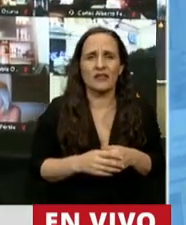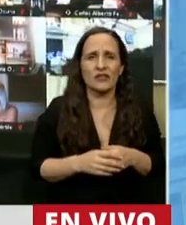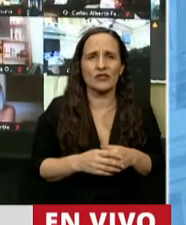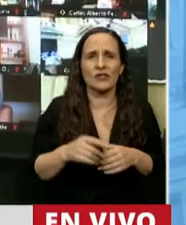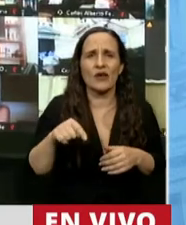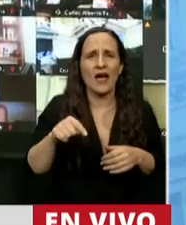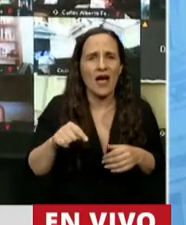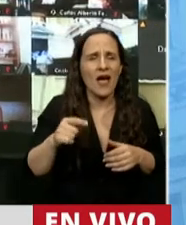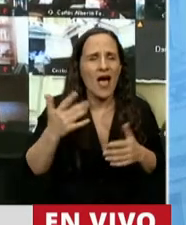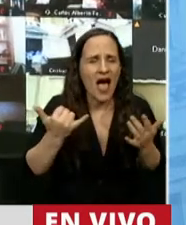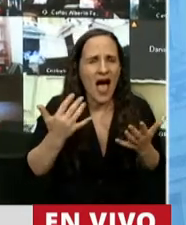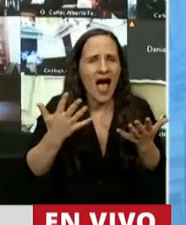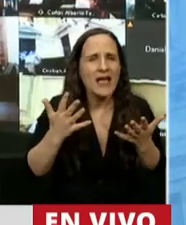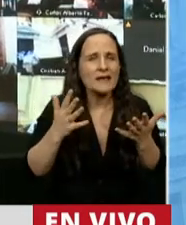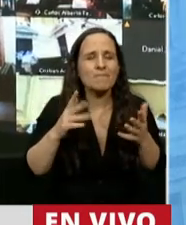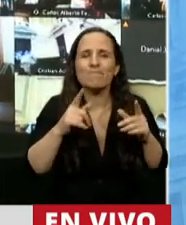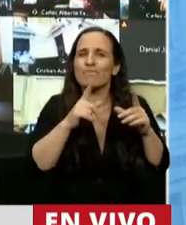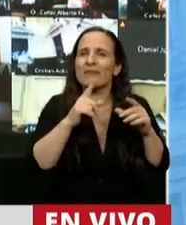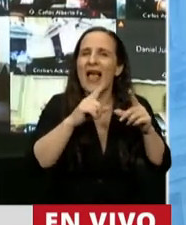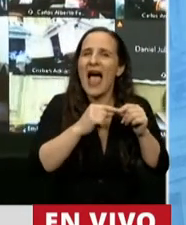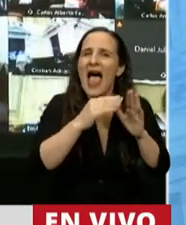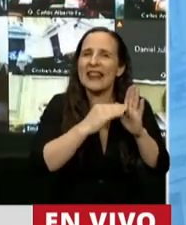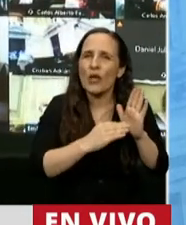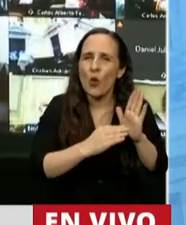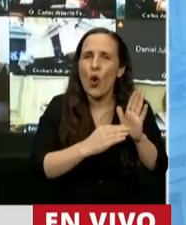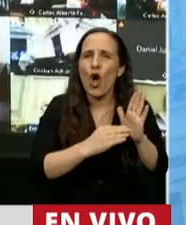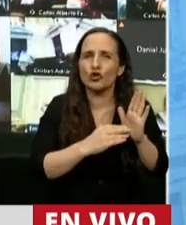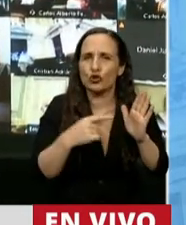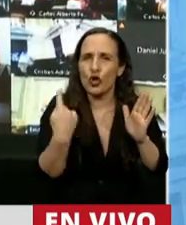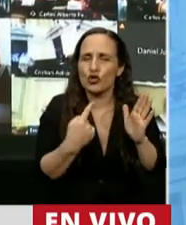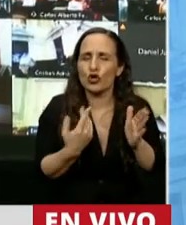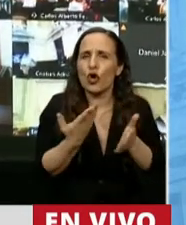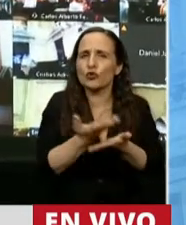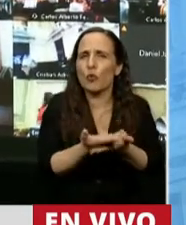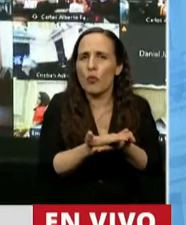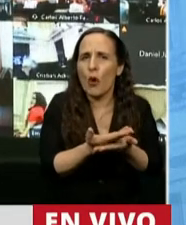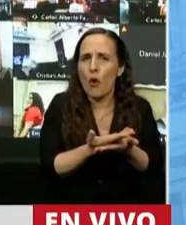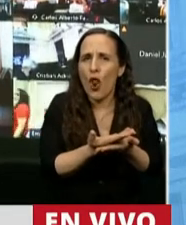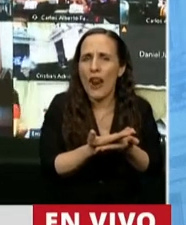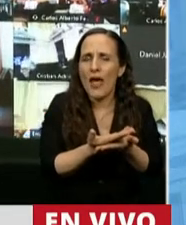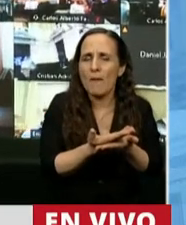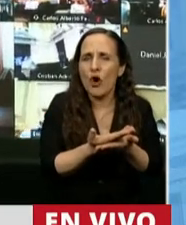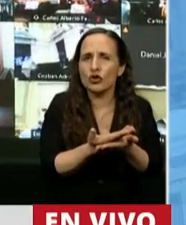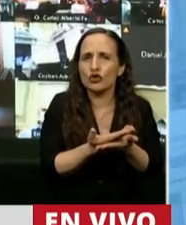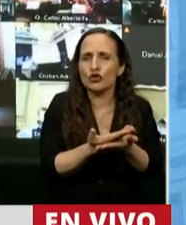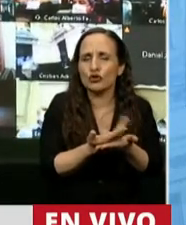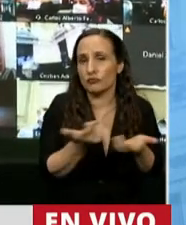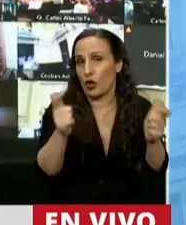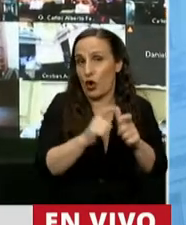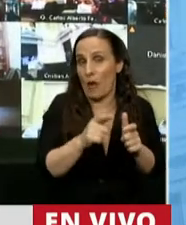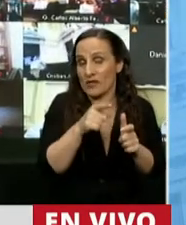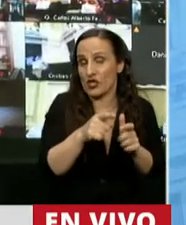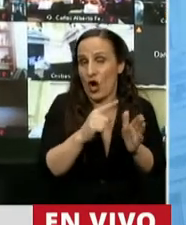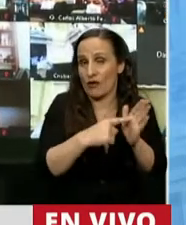resueltos en los artículos que nosotros proponemos ahora como artículos de la Comisión,